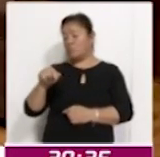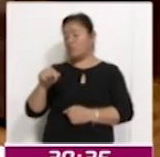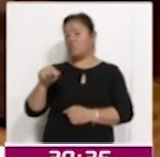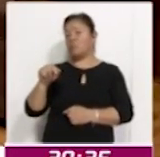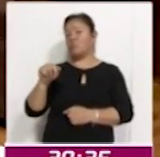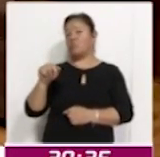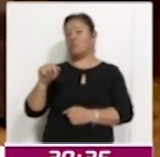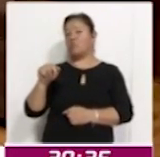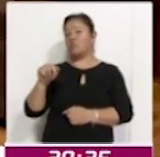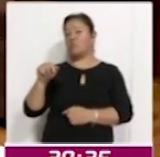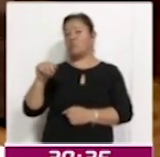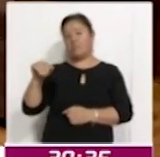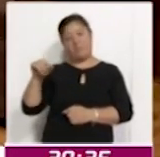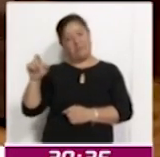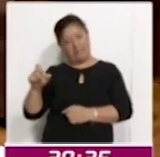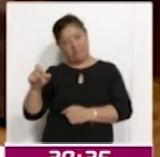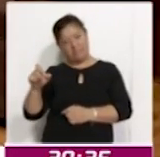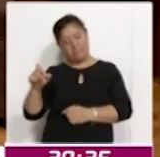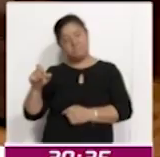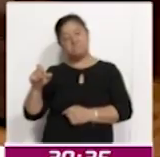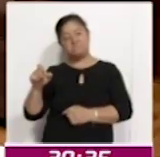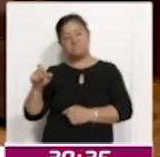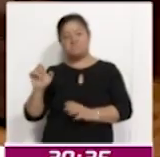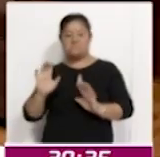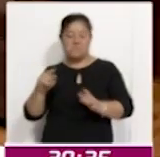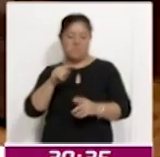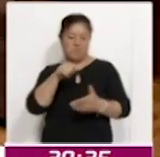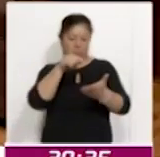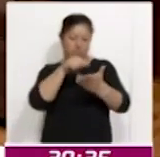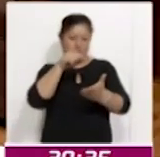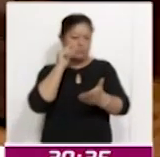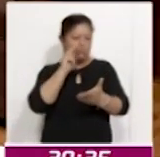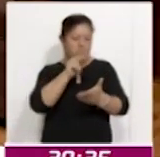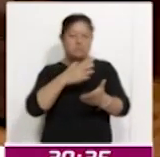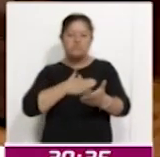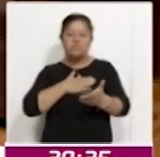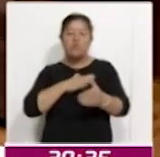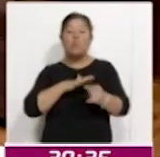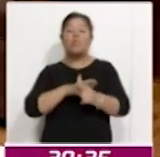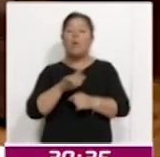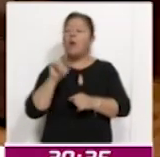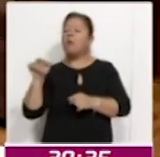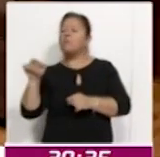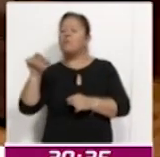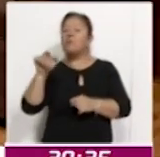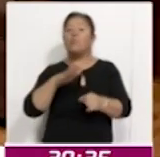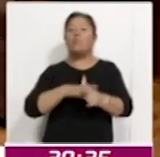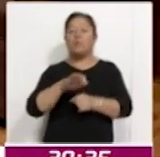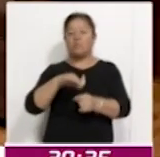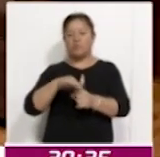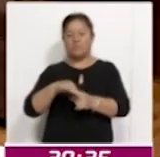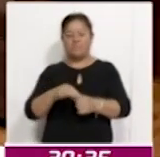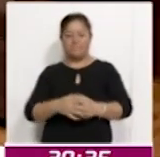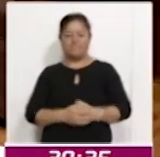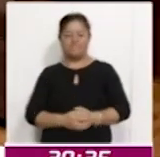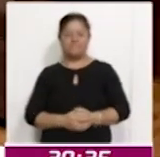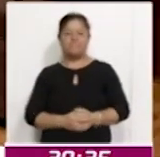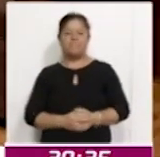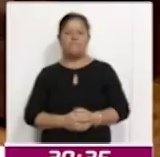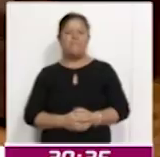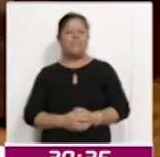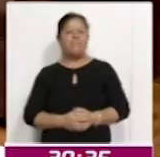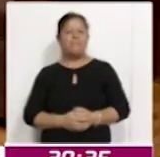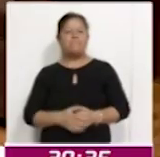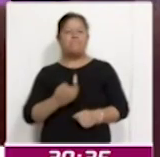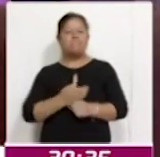conocer, saber a dónde estará ubicada su casilla para salir a votar. ¿Sabrá cuál es el clima social que priva en este momento, tanto en Capulac